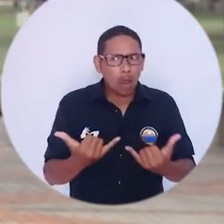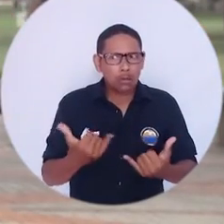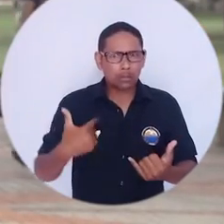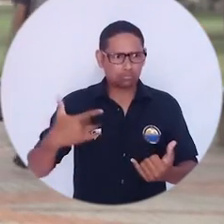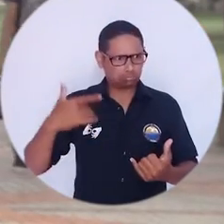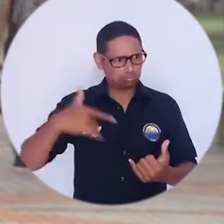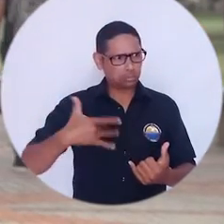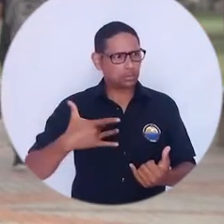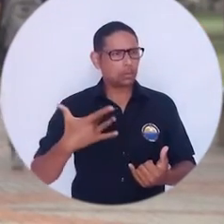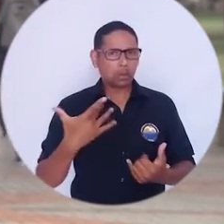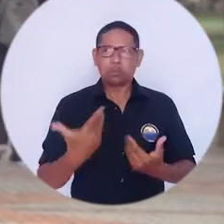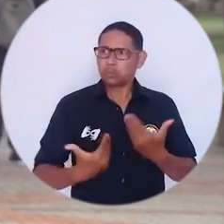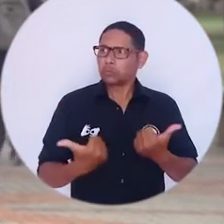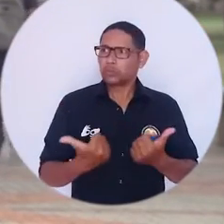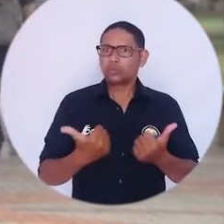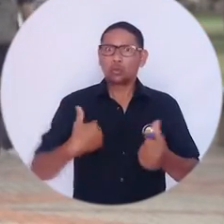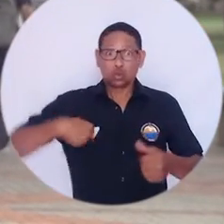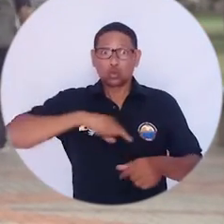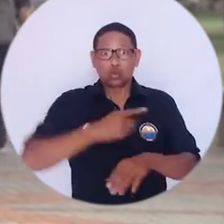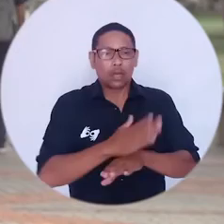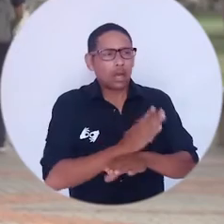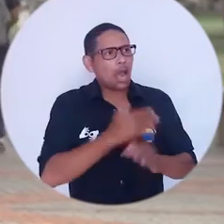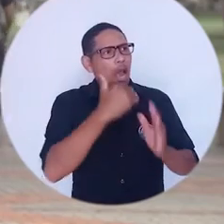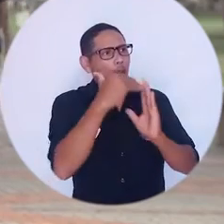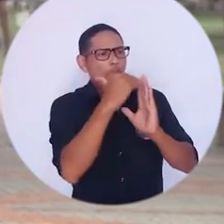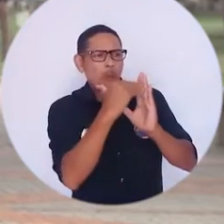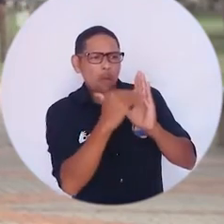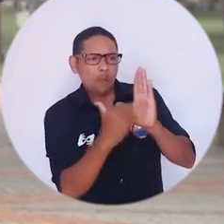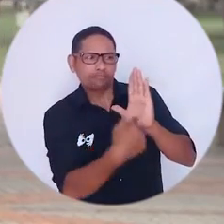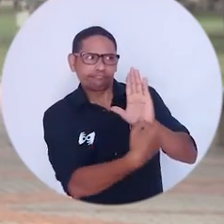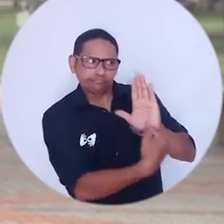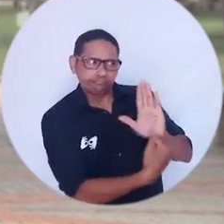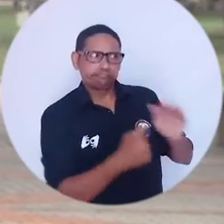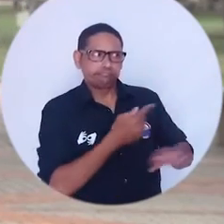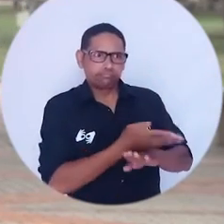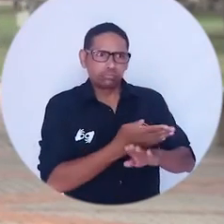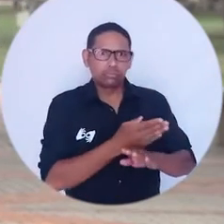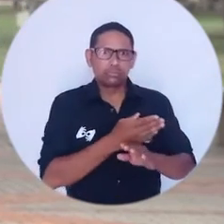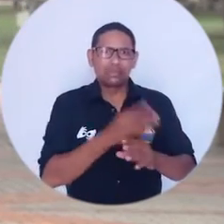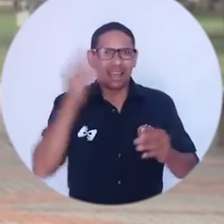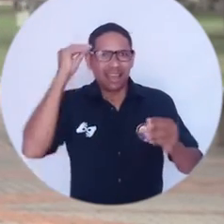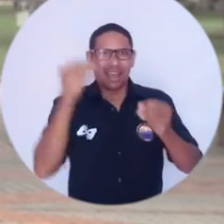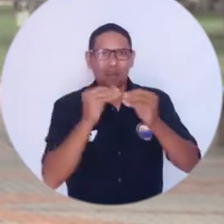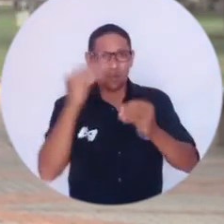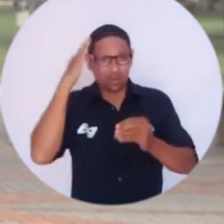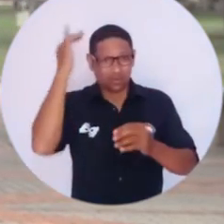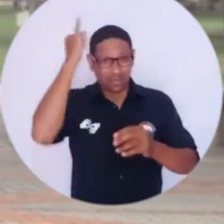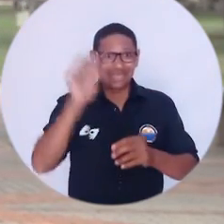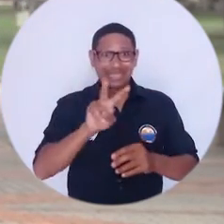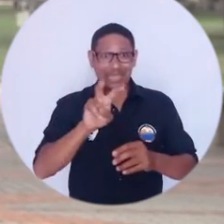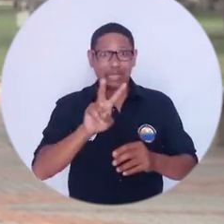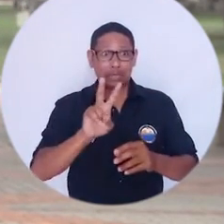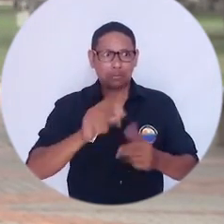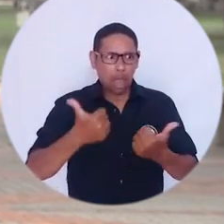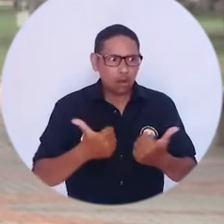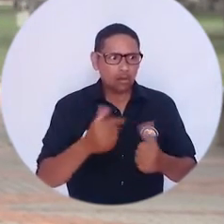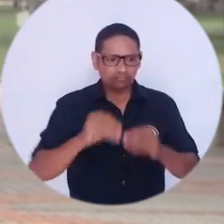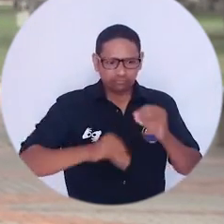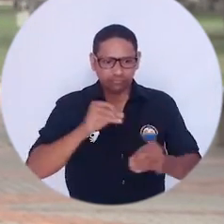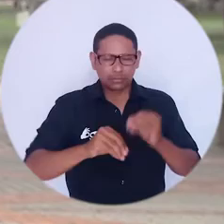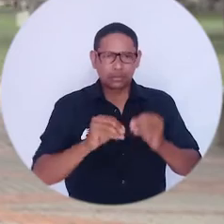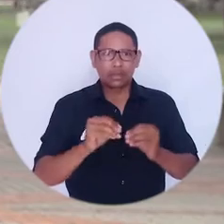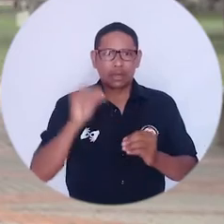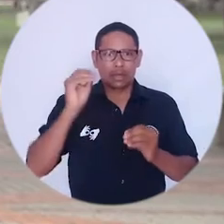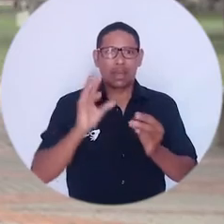integración de nuestras consideraciones a, digamos, el Acuerdo Académico Nº 7, hoy tenemos el Acuerdo Académico Nº